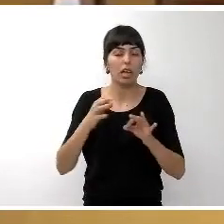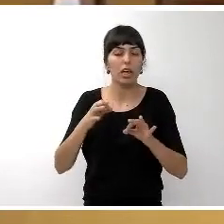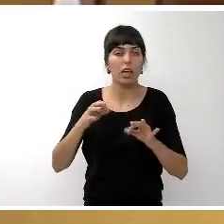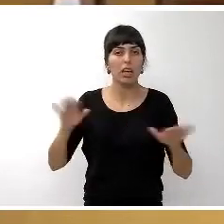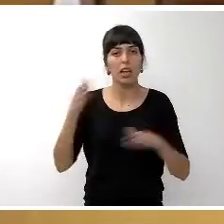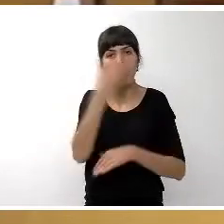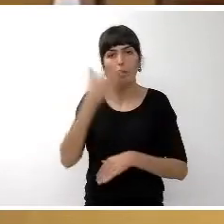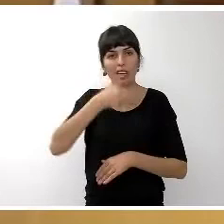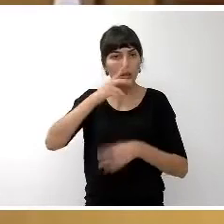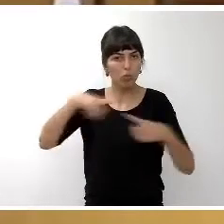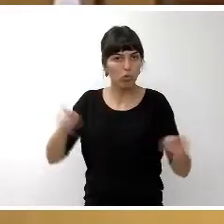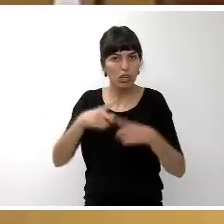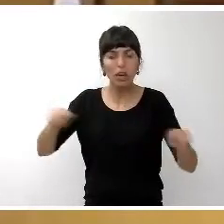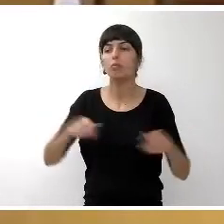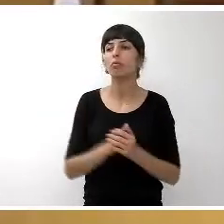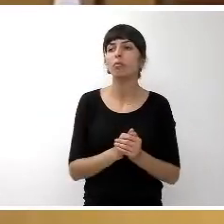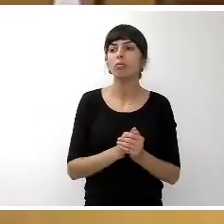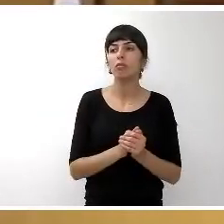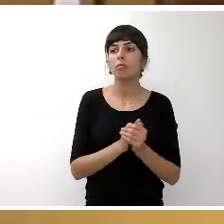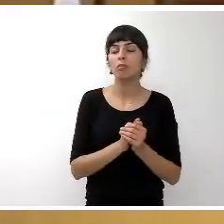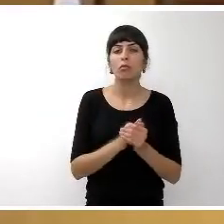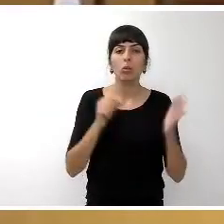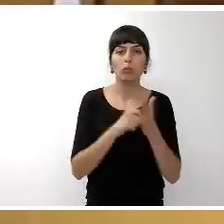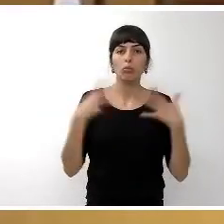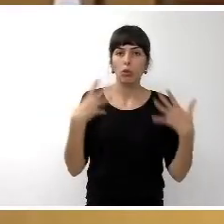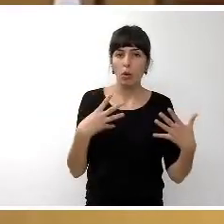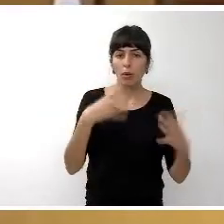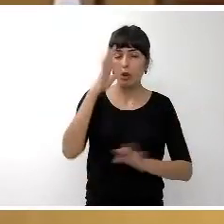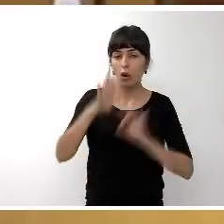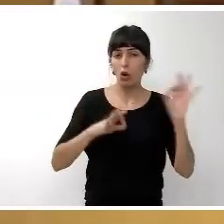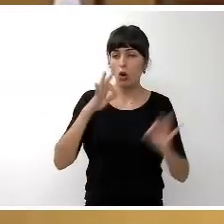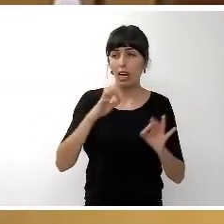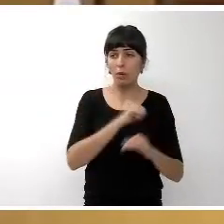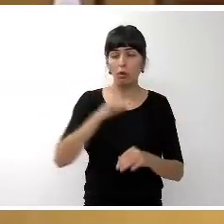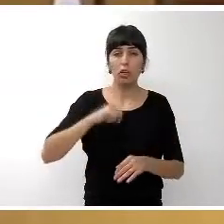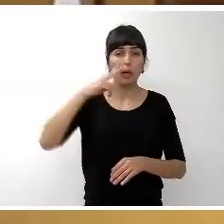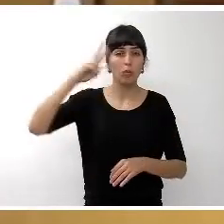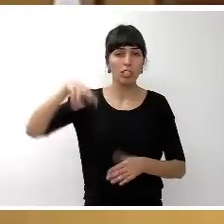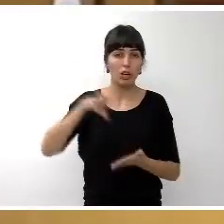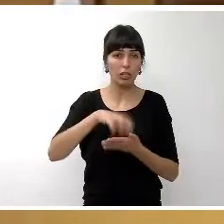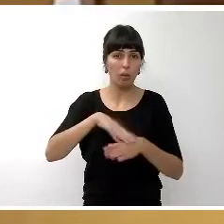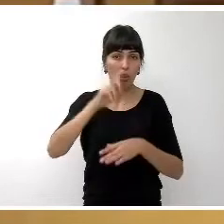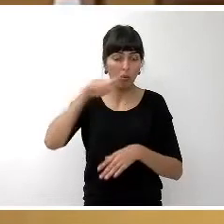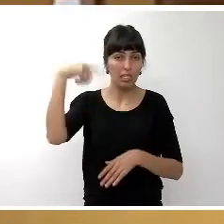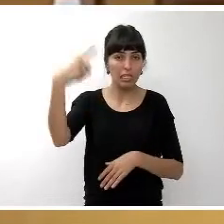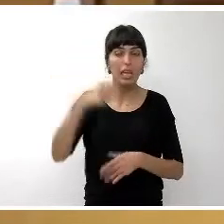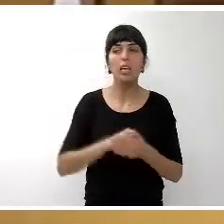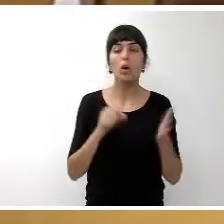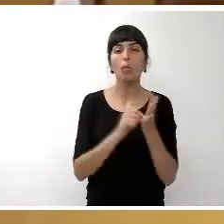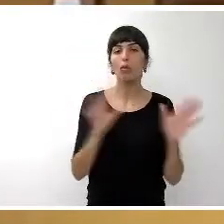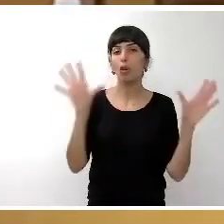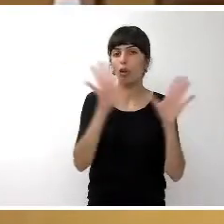también para el ejercicio 2016. El punto 9 es el Organismo Autónomo de Museos y Centros para el ejercicio 2016. El punto 10